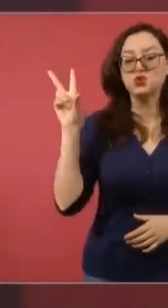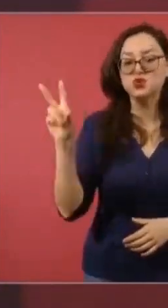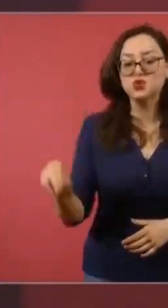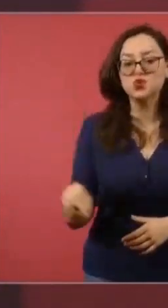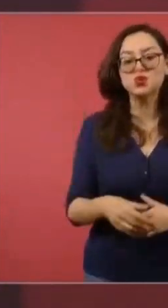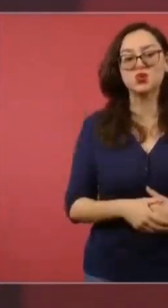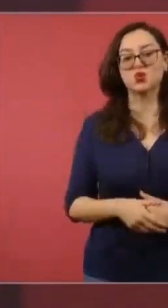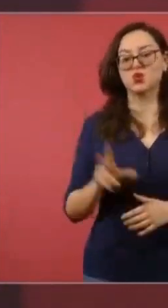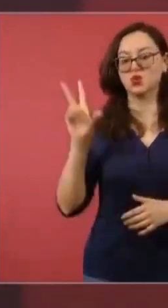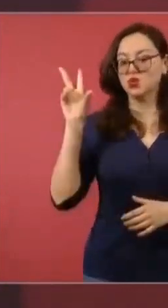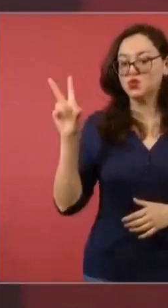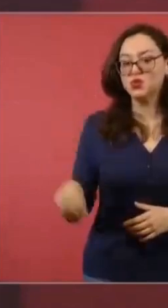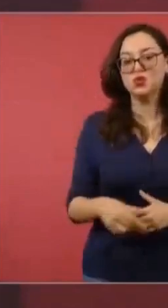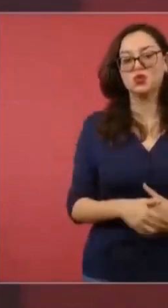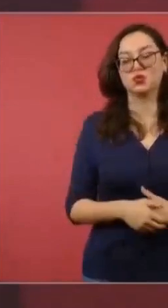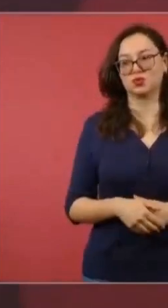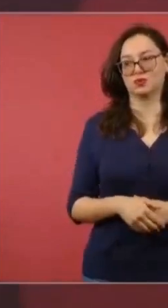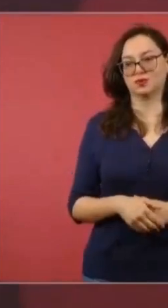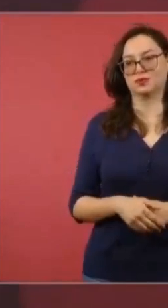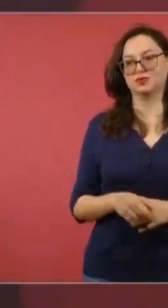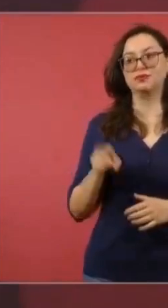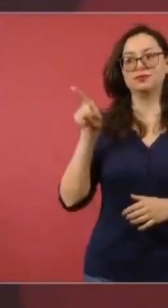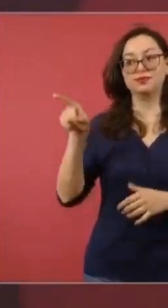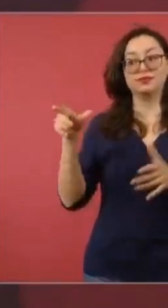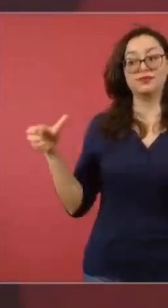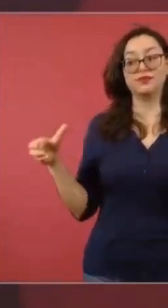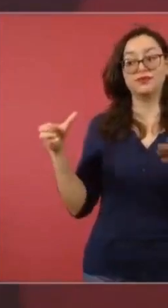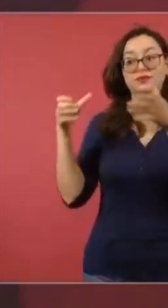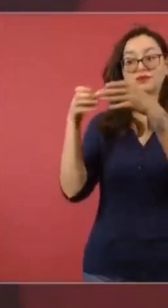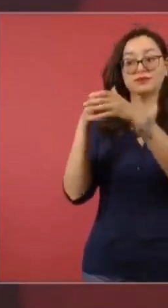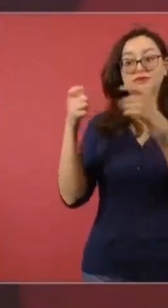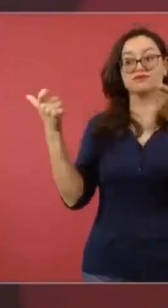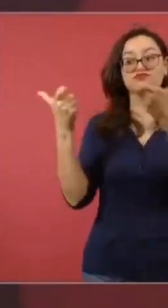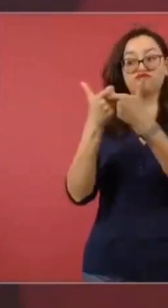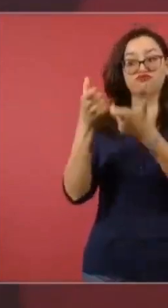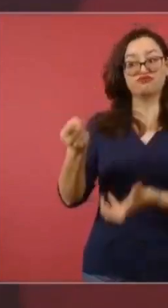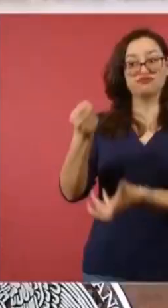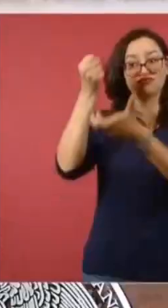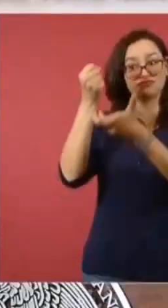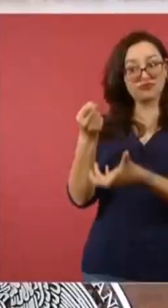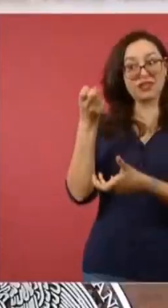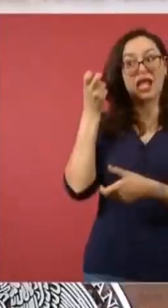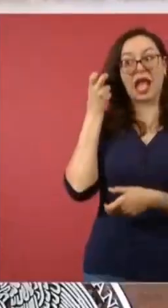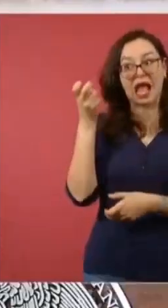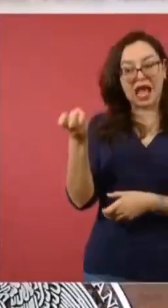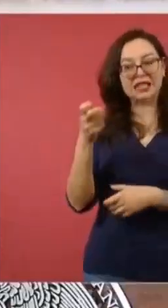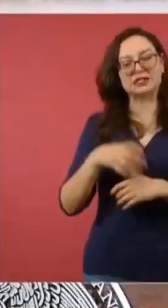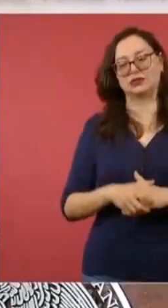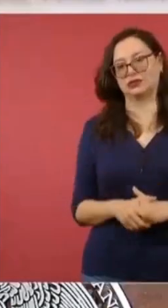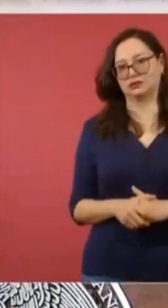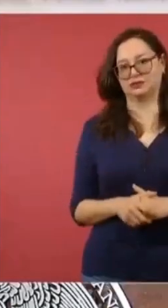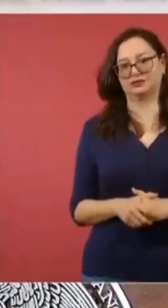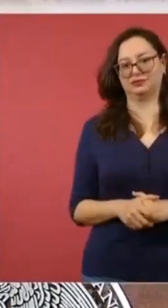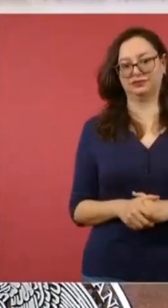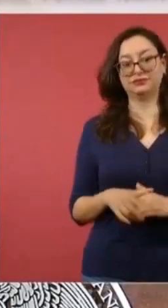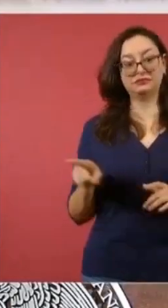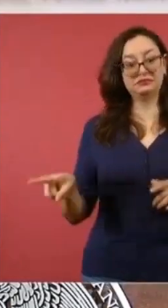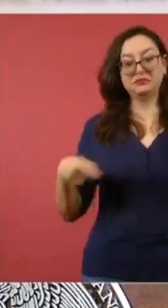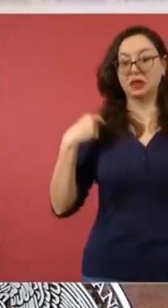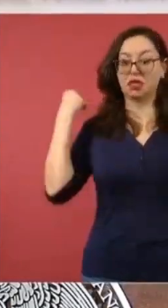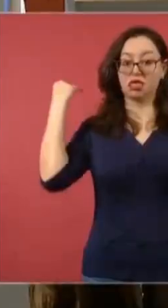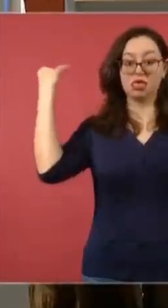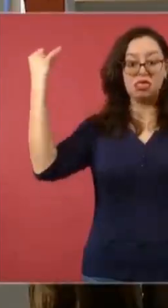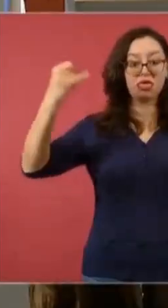retiraran los fideicomisos, hay que recordárselo. Y también, bueno, ha dicho de todo el señor,